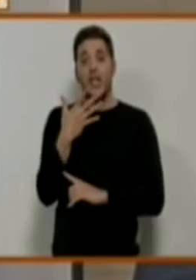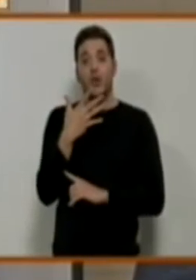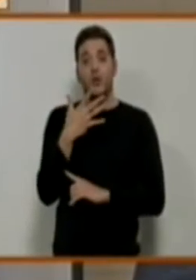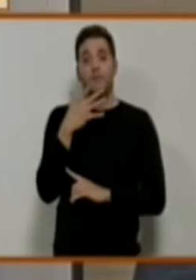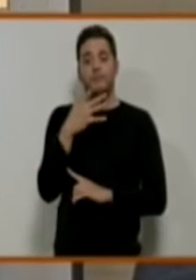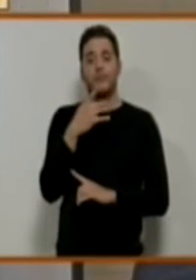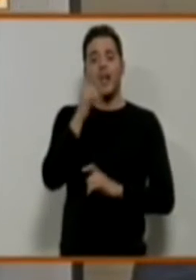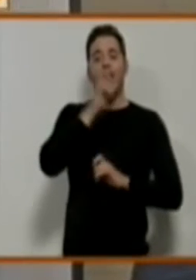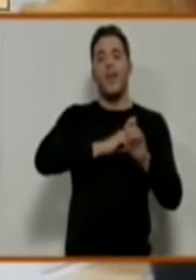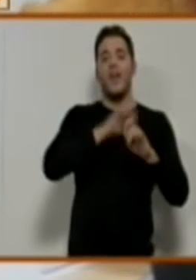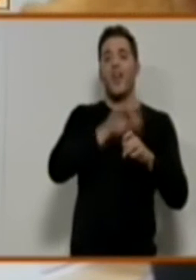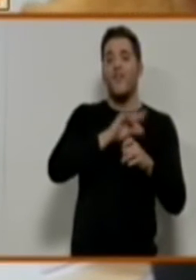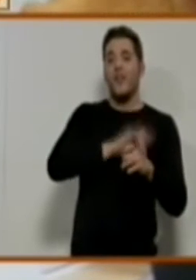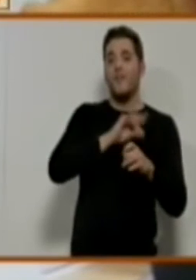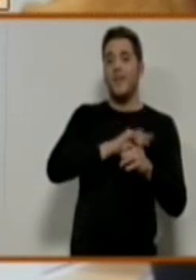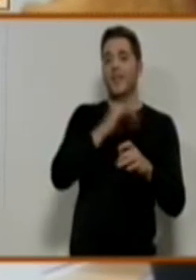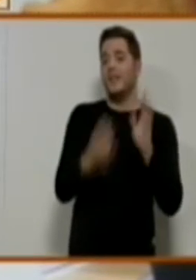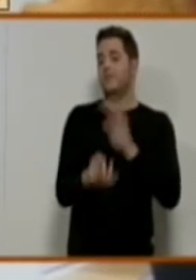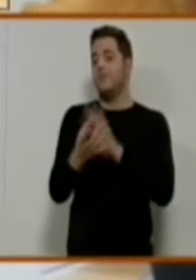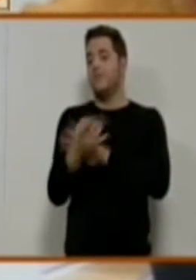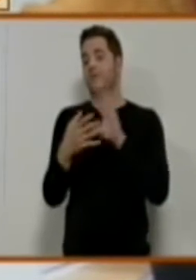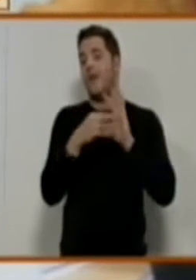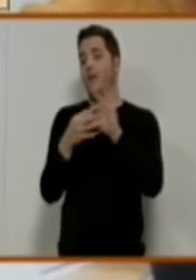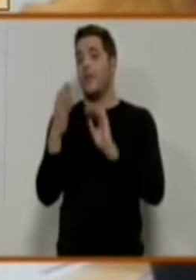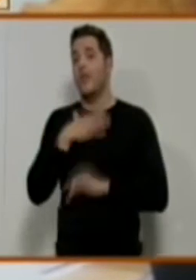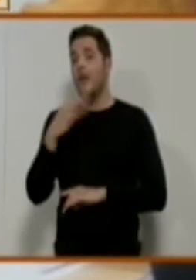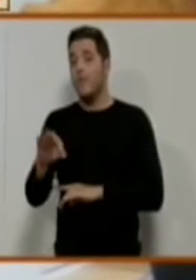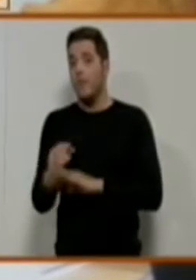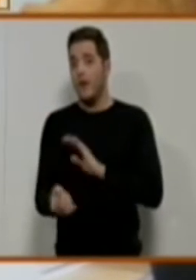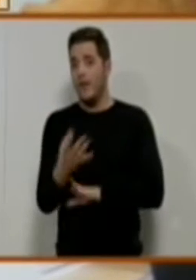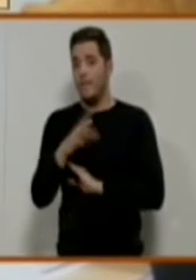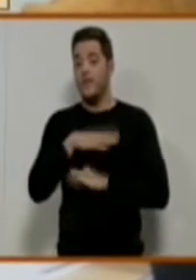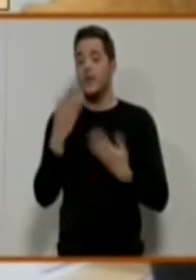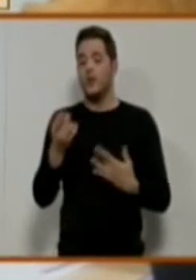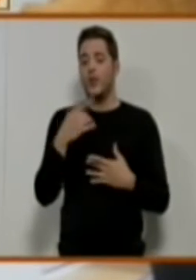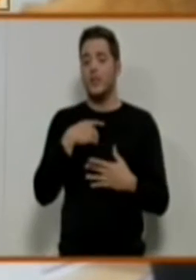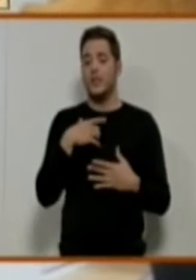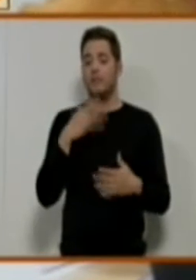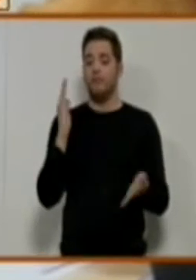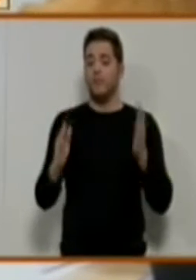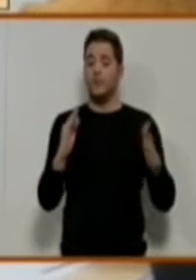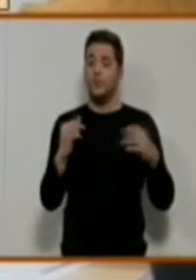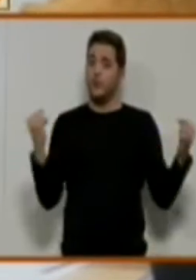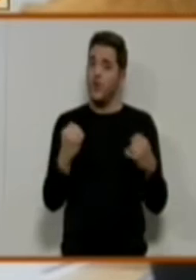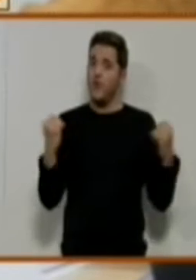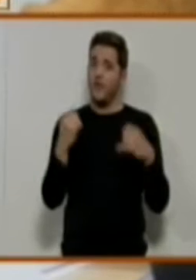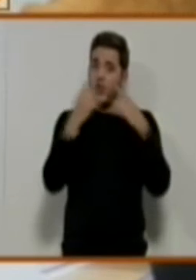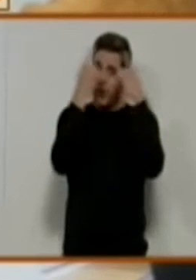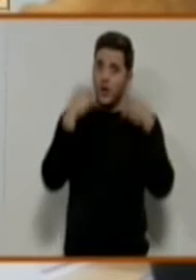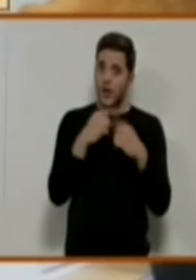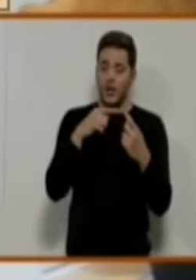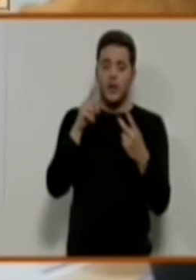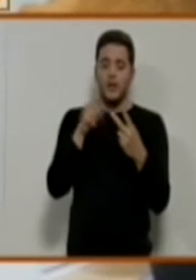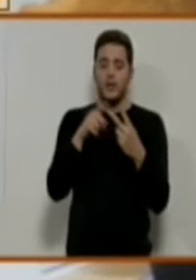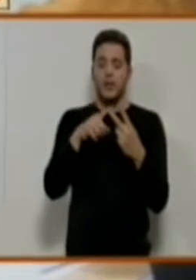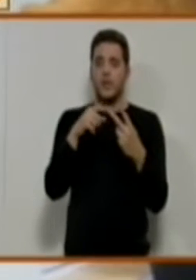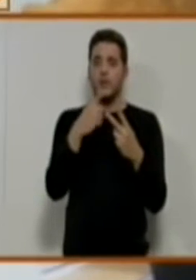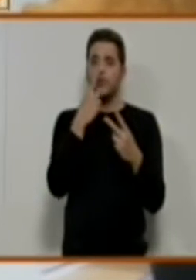asociadas. Entonces, que se hace es, dentro del plan del frío en el que está Cáritas, está Cruz Roja,